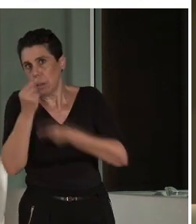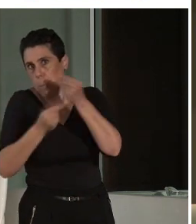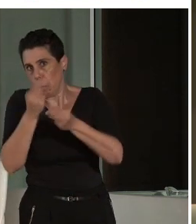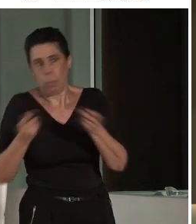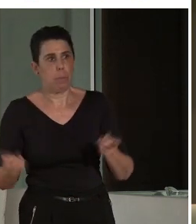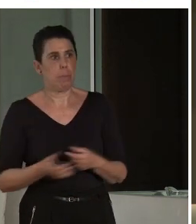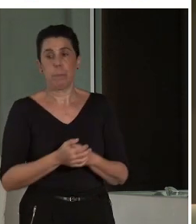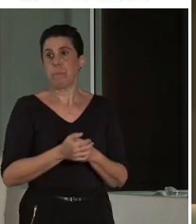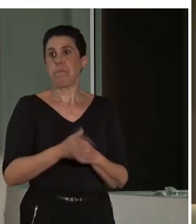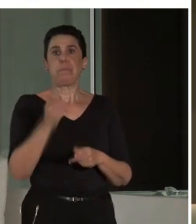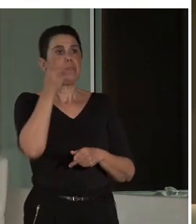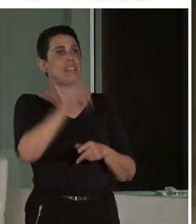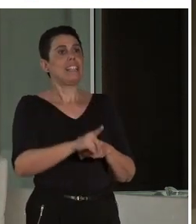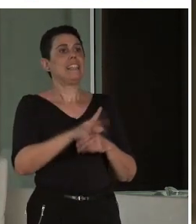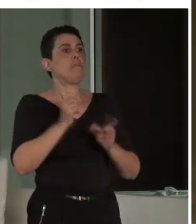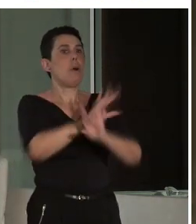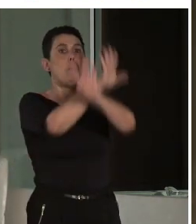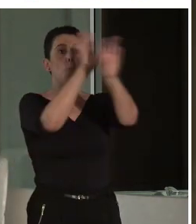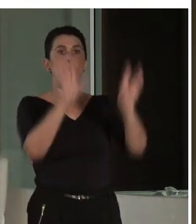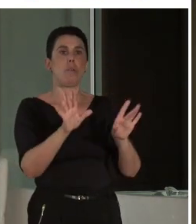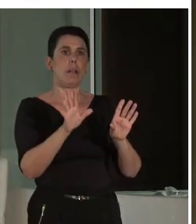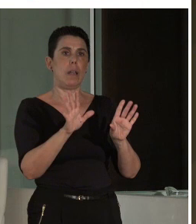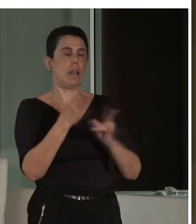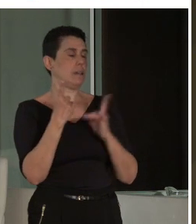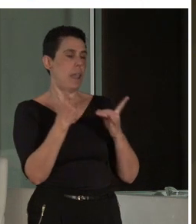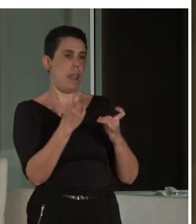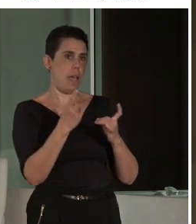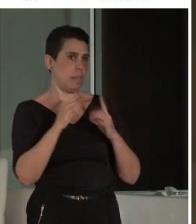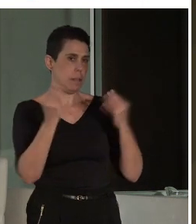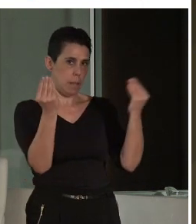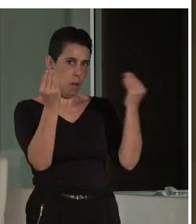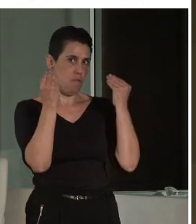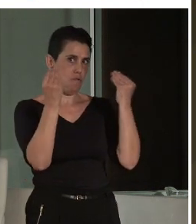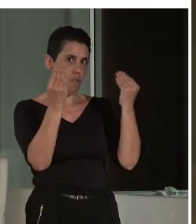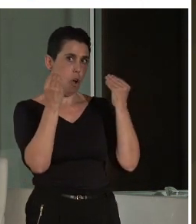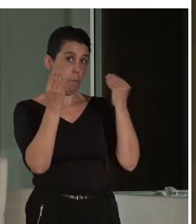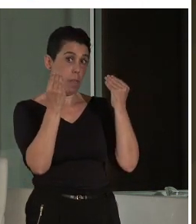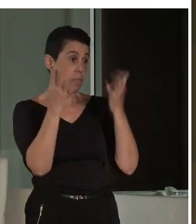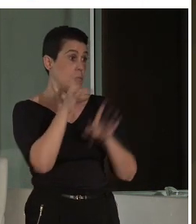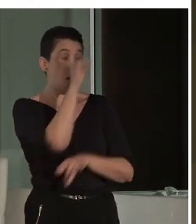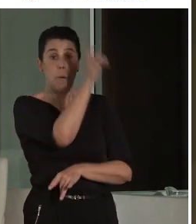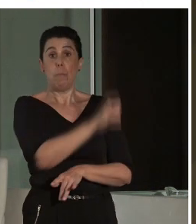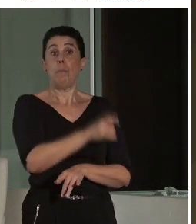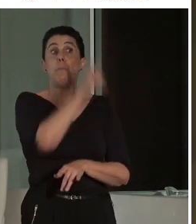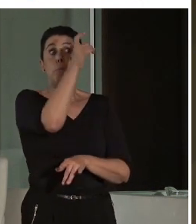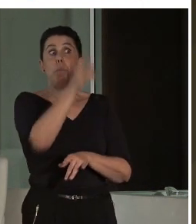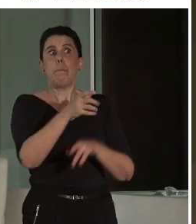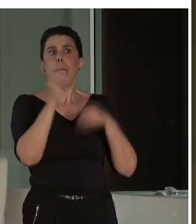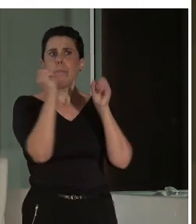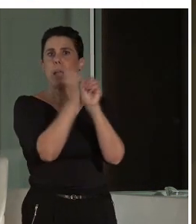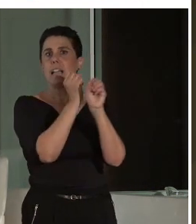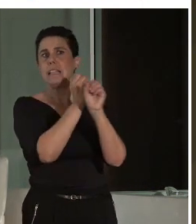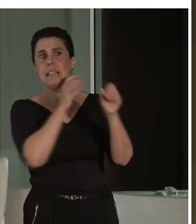También yo creo que quedó claro la necesidad de la formación, ¿no?, la formación de las personas que trabajamos